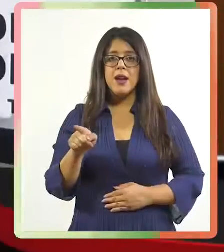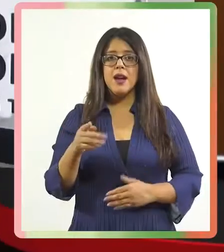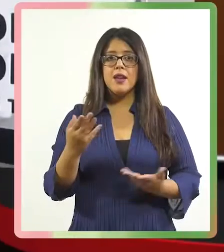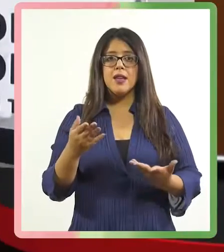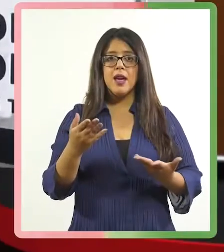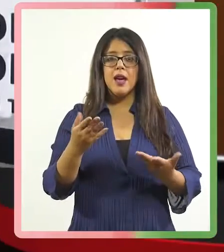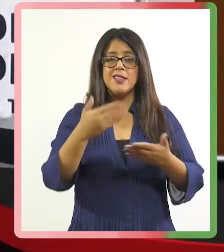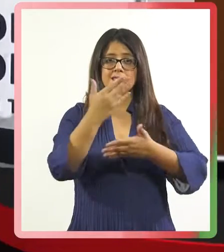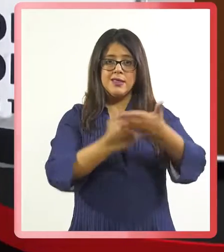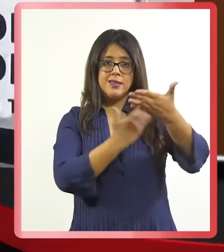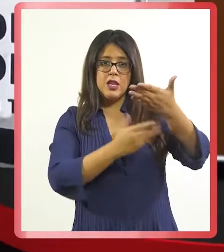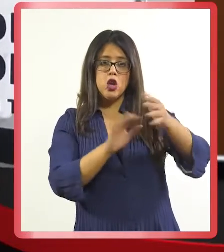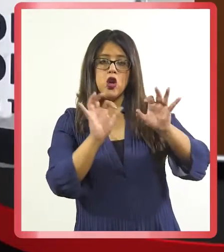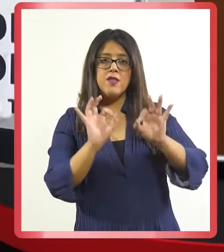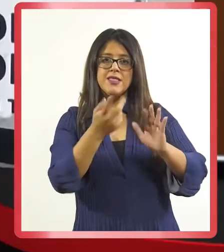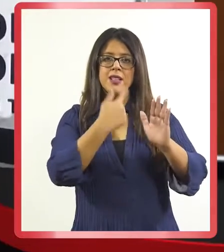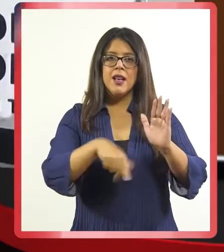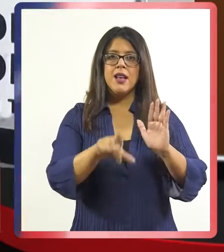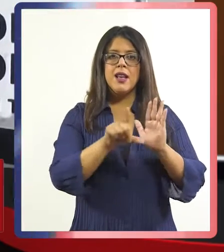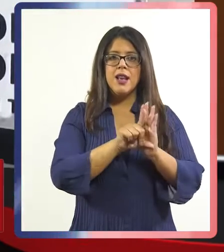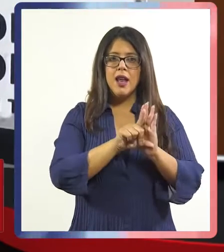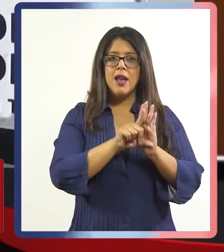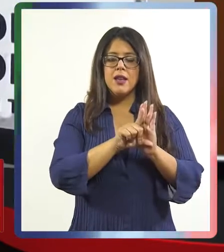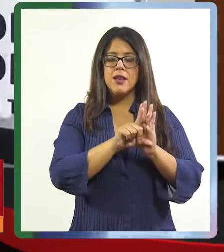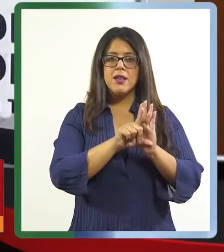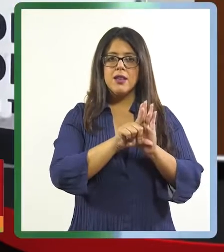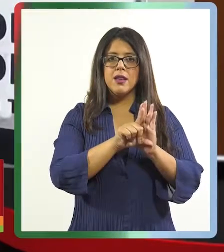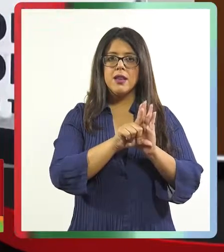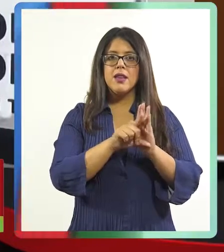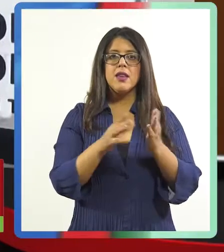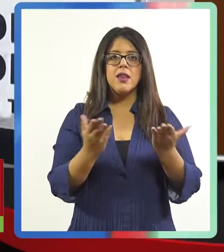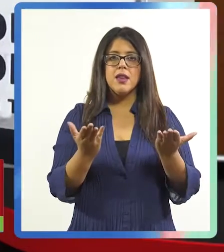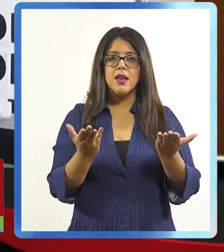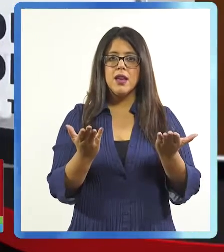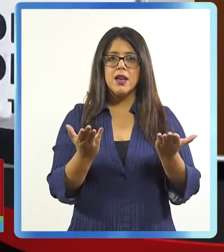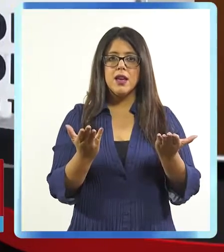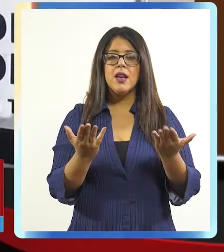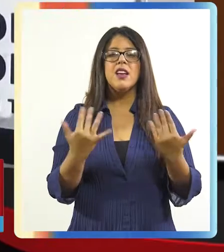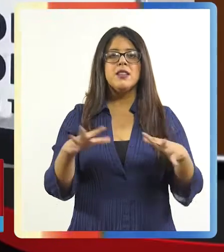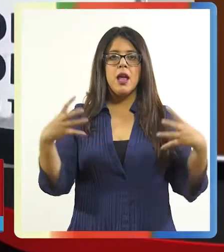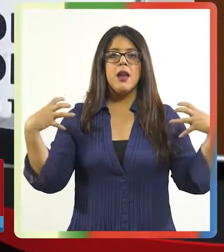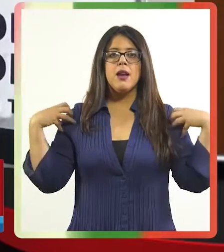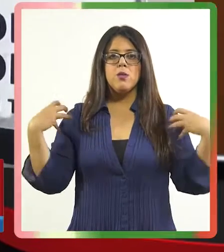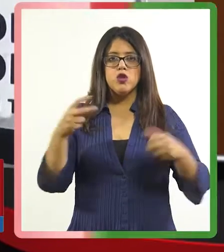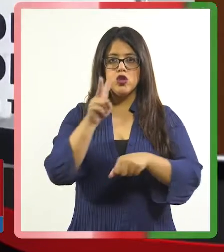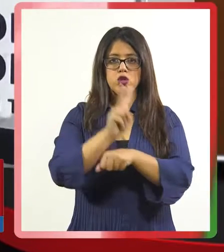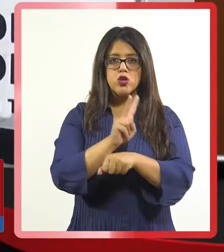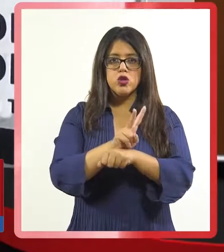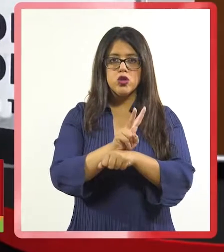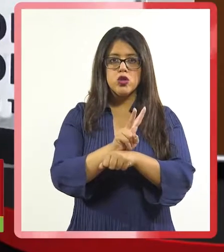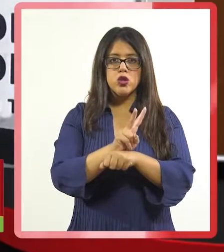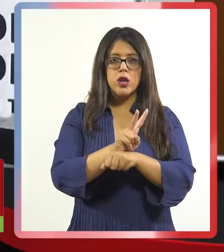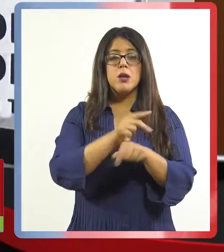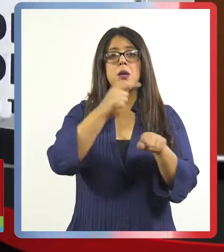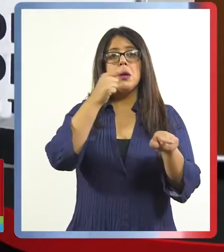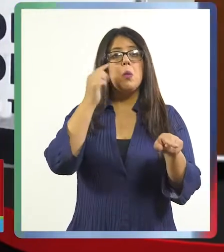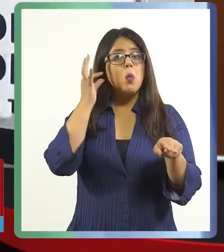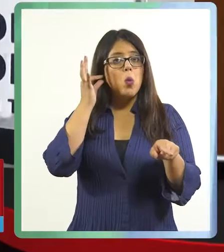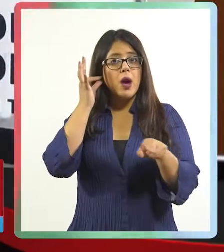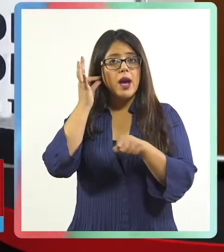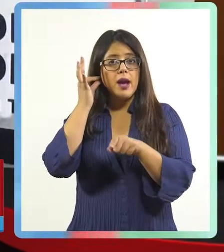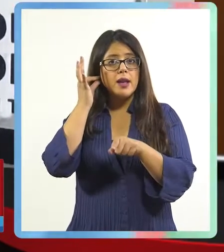Y esta semana se promulgó en el Diario Oficial la ley que otorga titularidad docente.